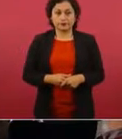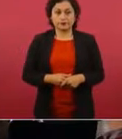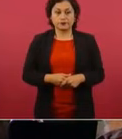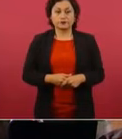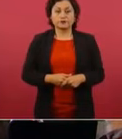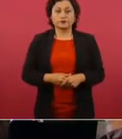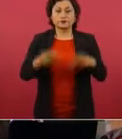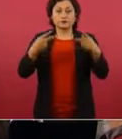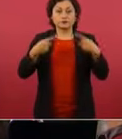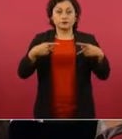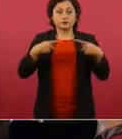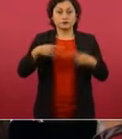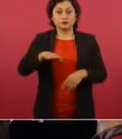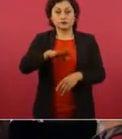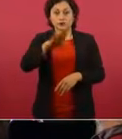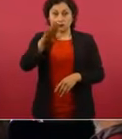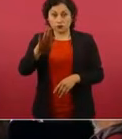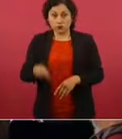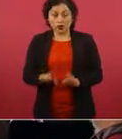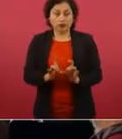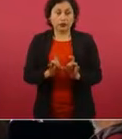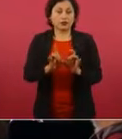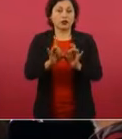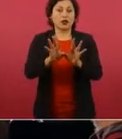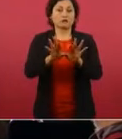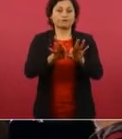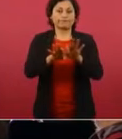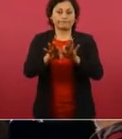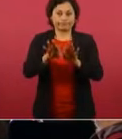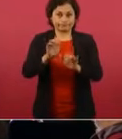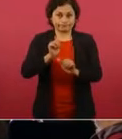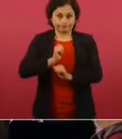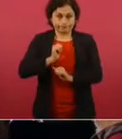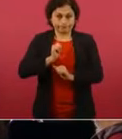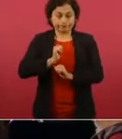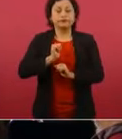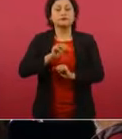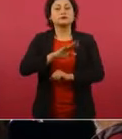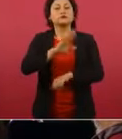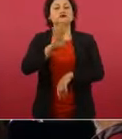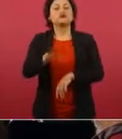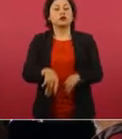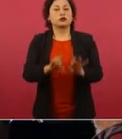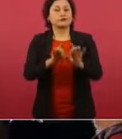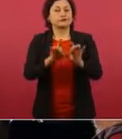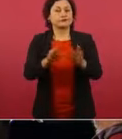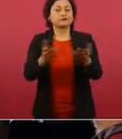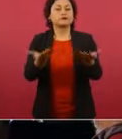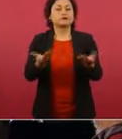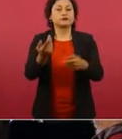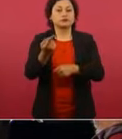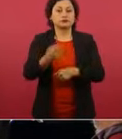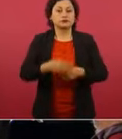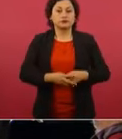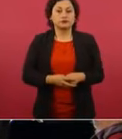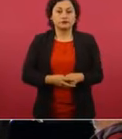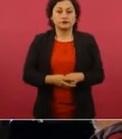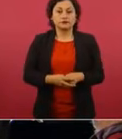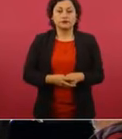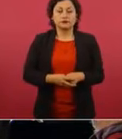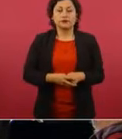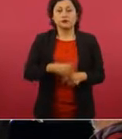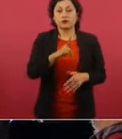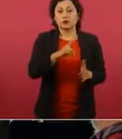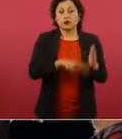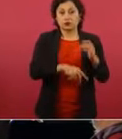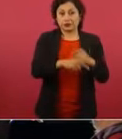Personal fallecido en agresiones. Aquí vemos también el comportamiento en la administración. En